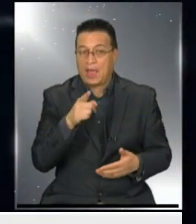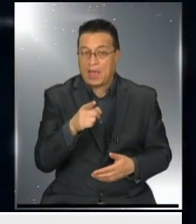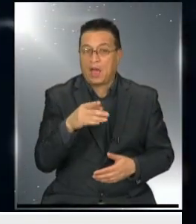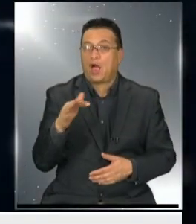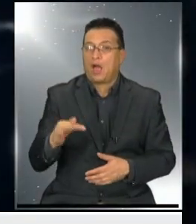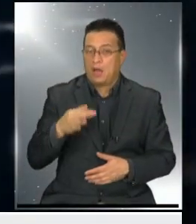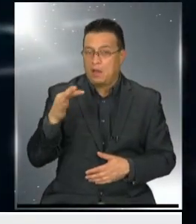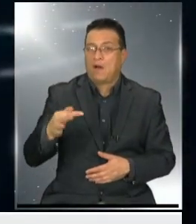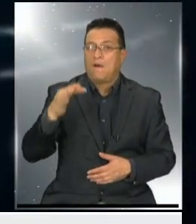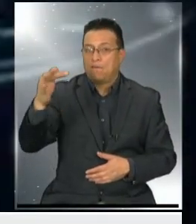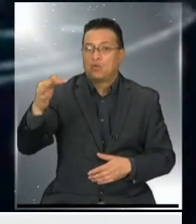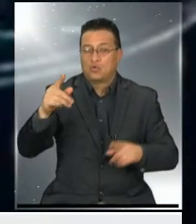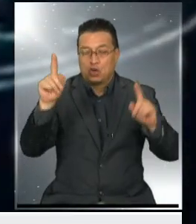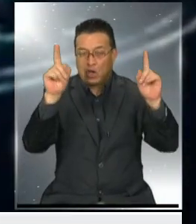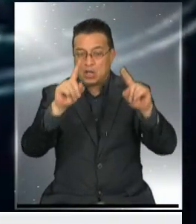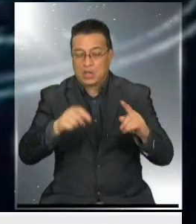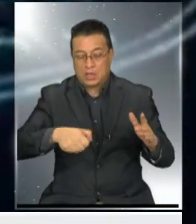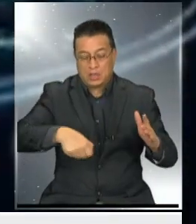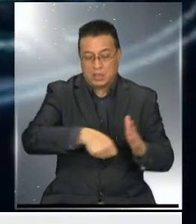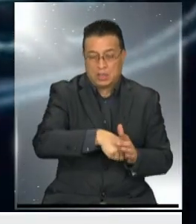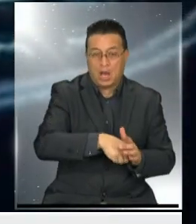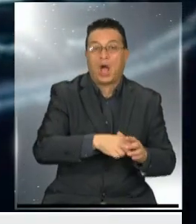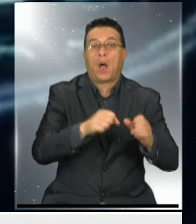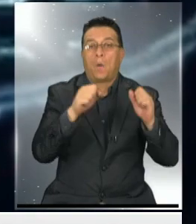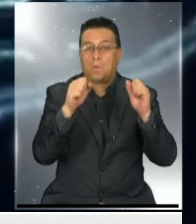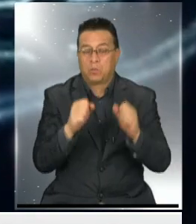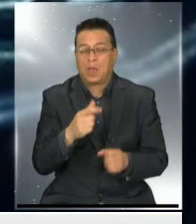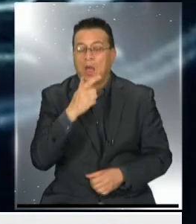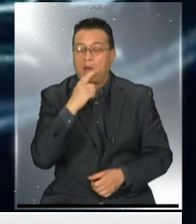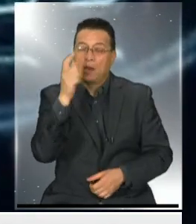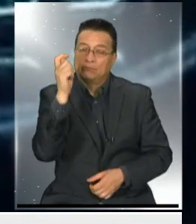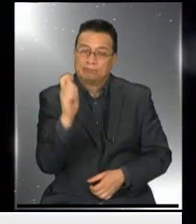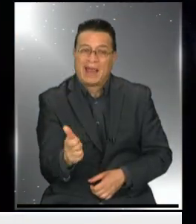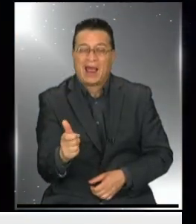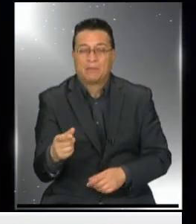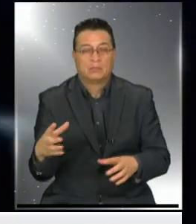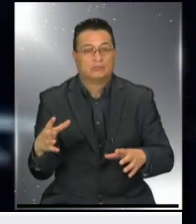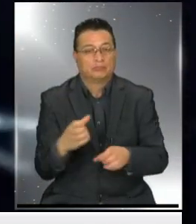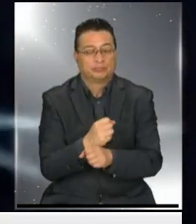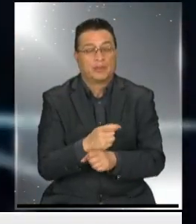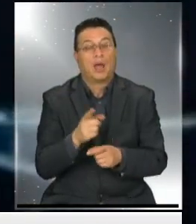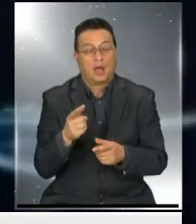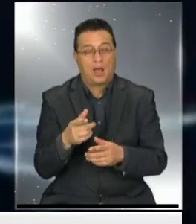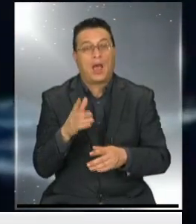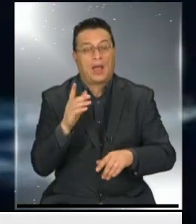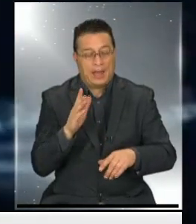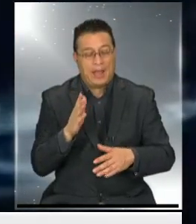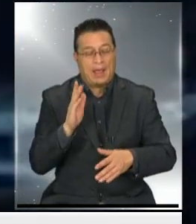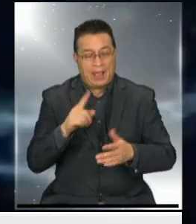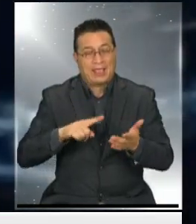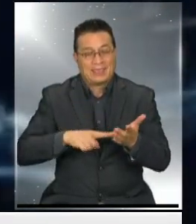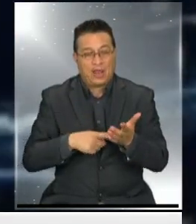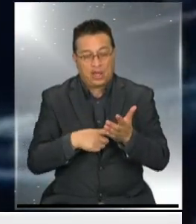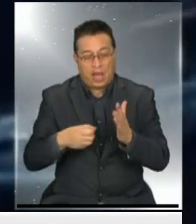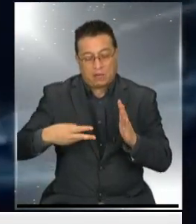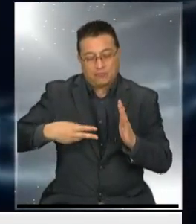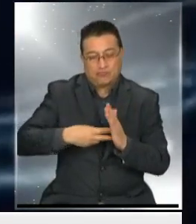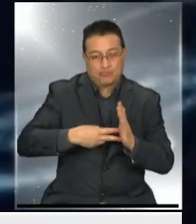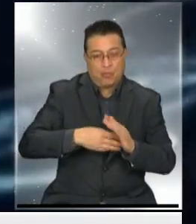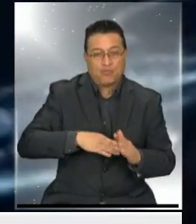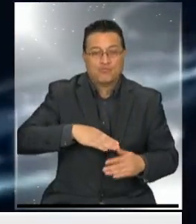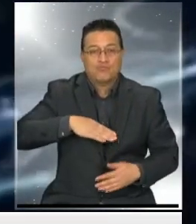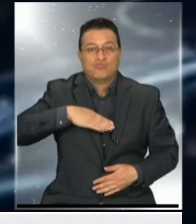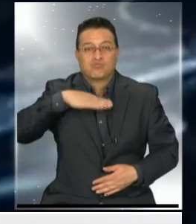futuro con la electromovilidad es muy posible y es muy bueno porque además está empujando los límites de la tecnología de carga. Y